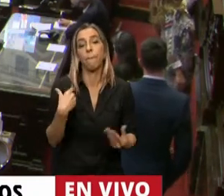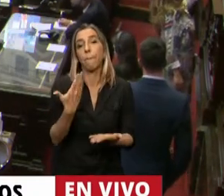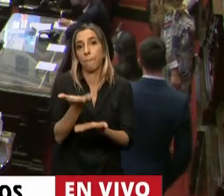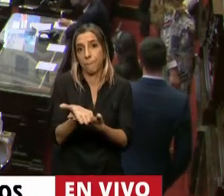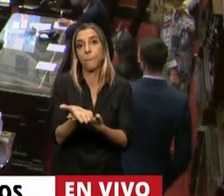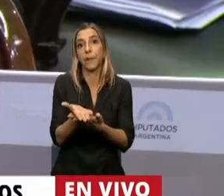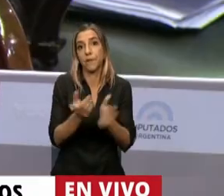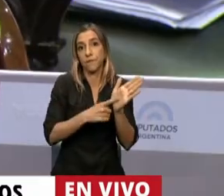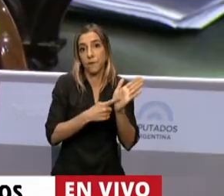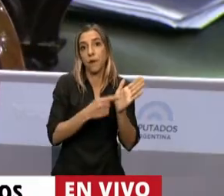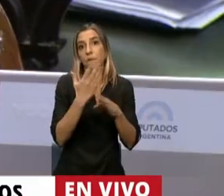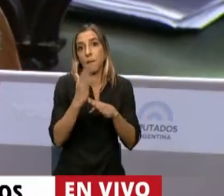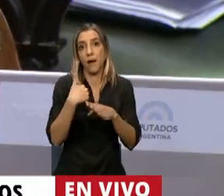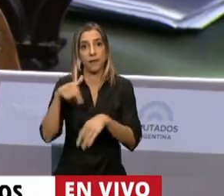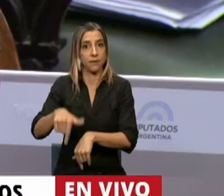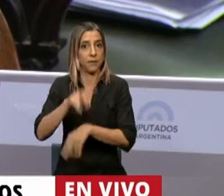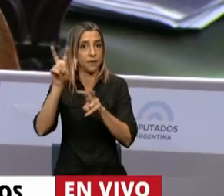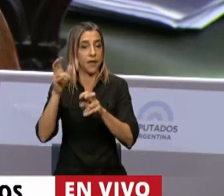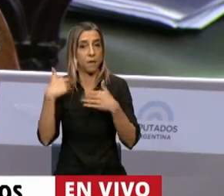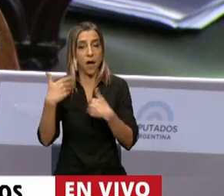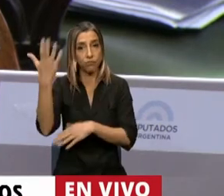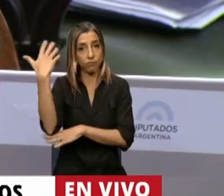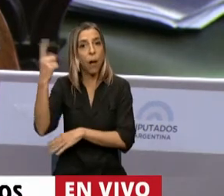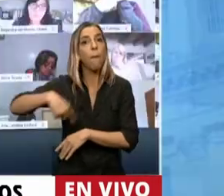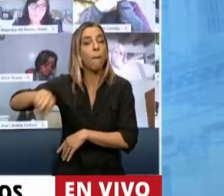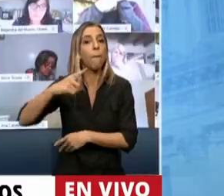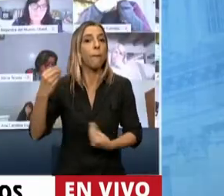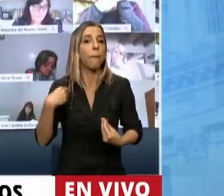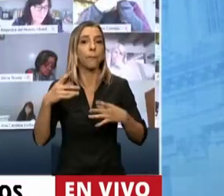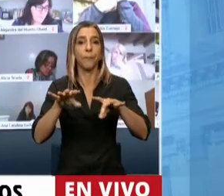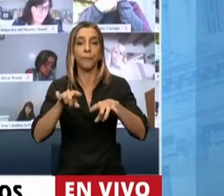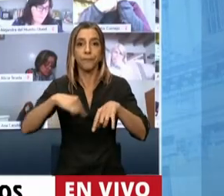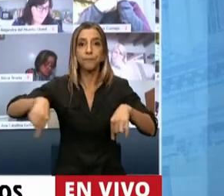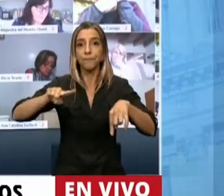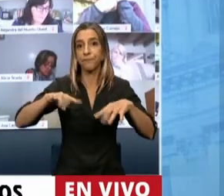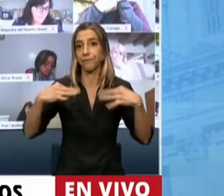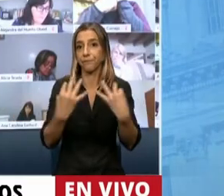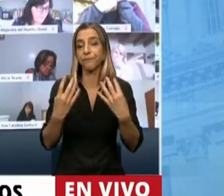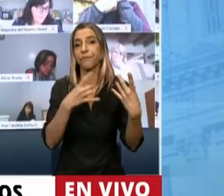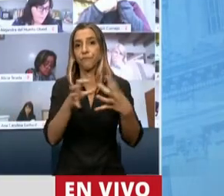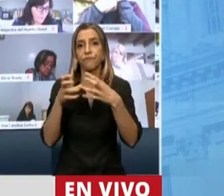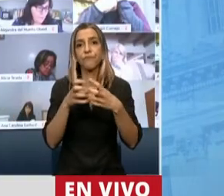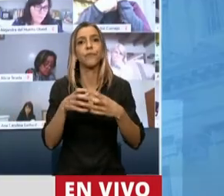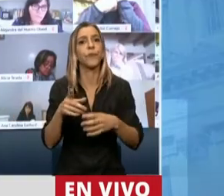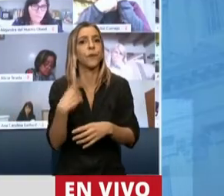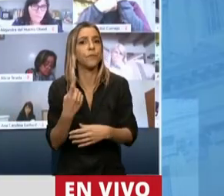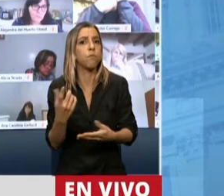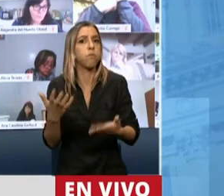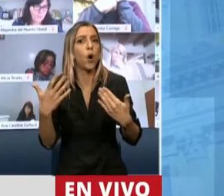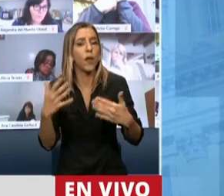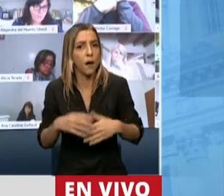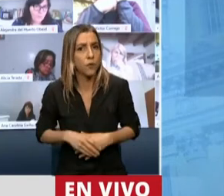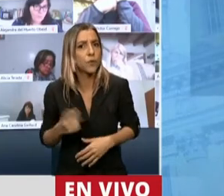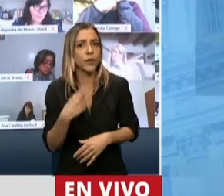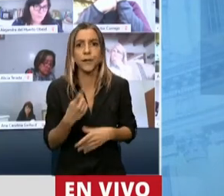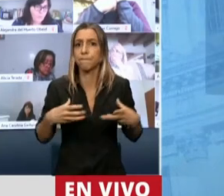un apartamiento del reglamento para que este recinto pueda tratar un tema que para nuestra interbloque